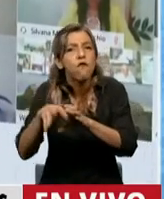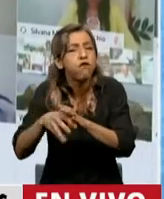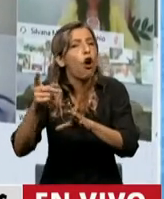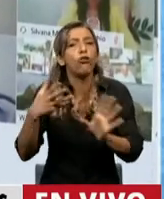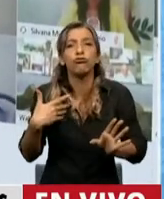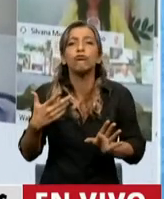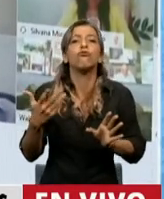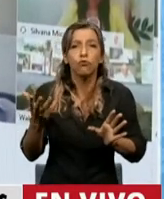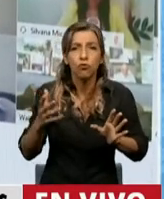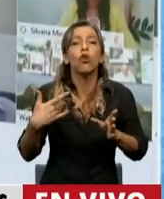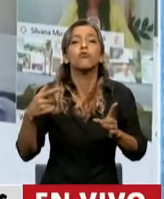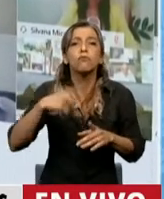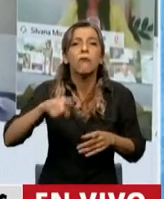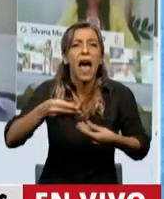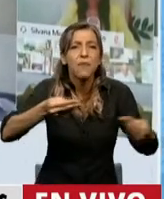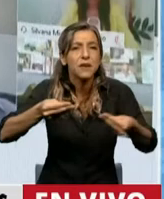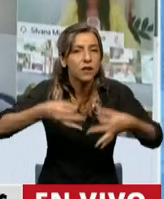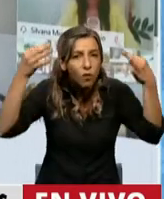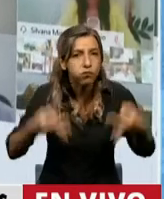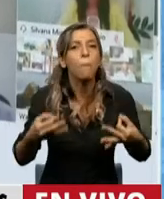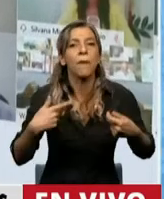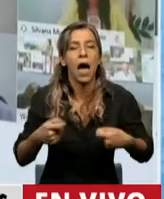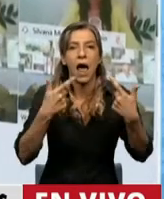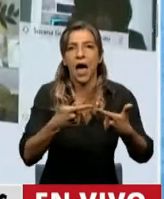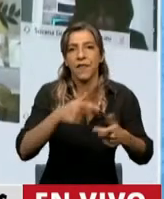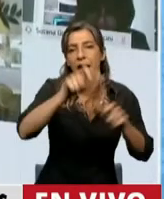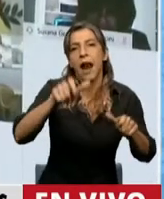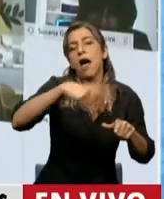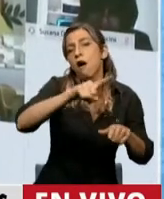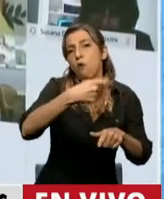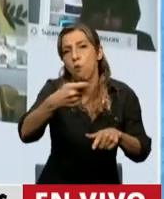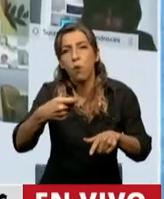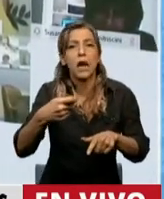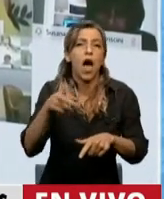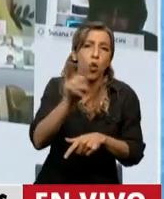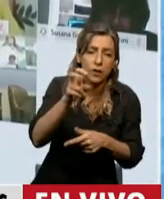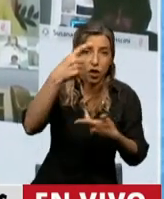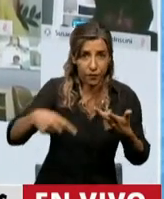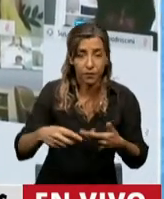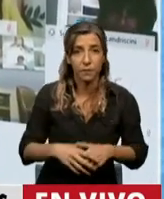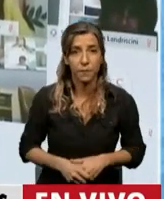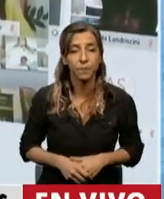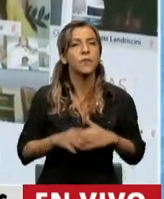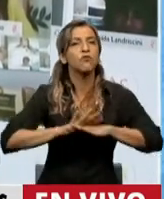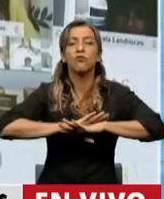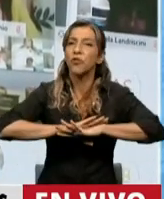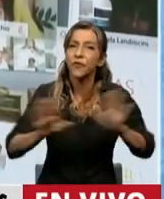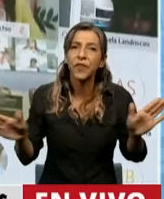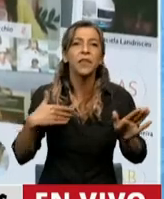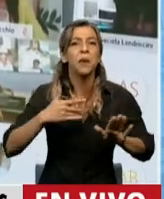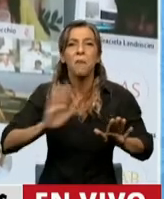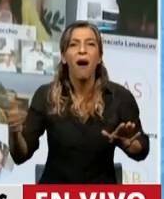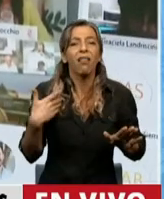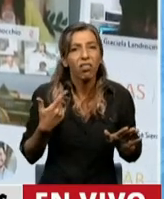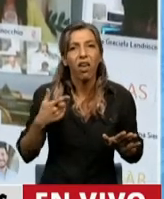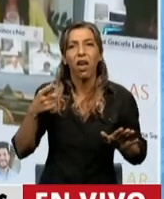trabajadores activos y jubilados. Y hay que dejar de vaciar y de atacar el derecho